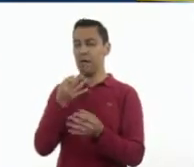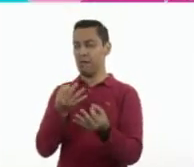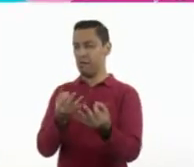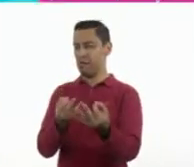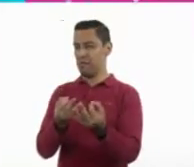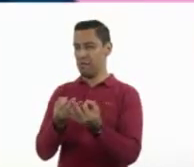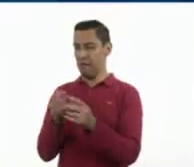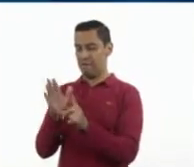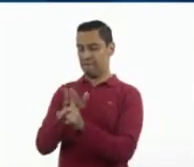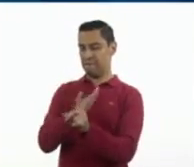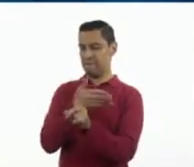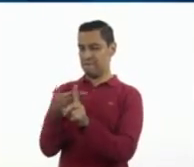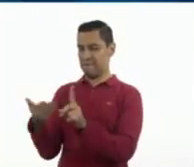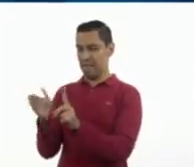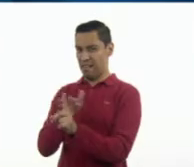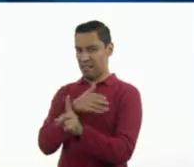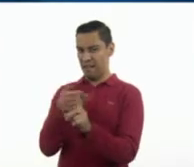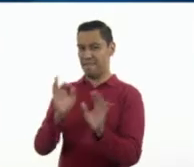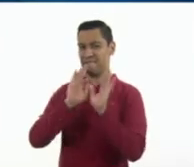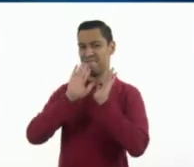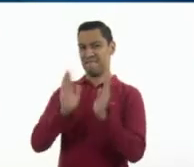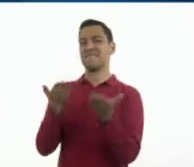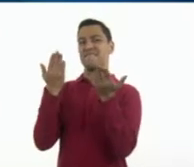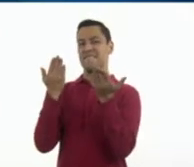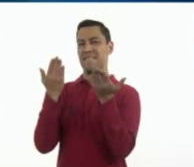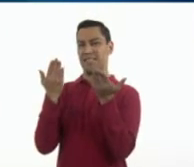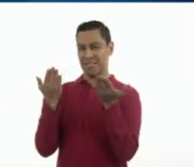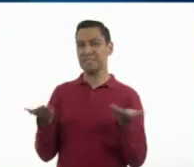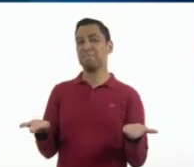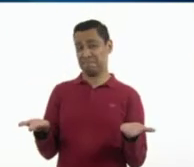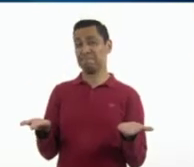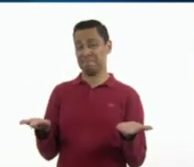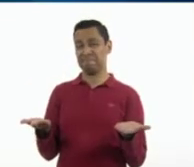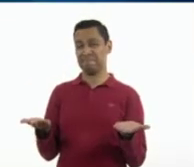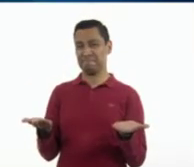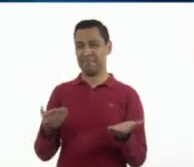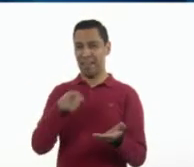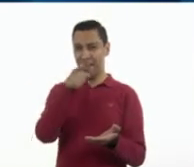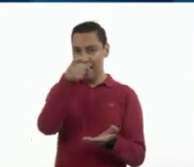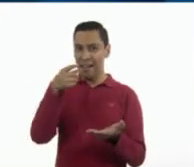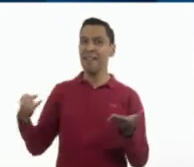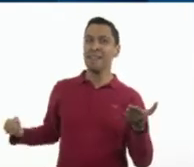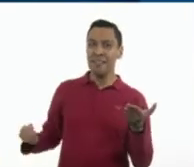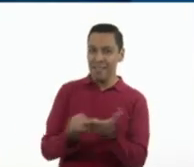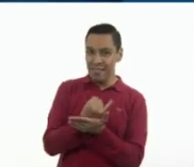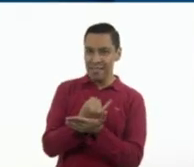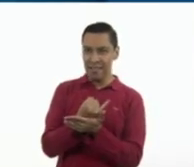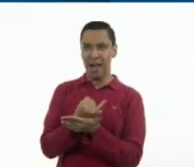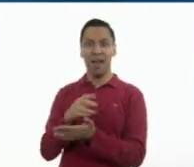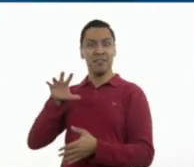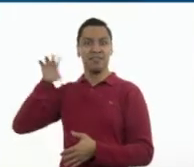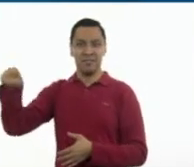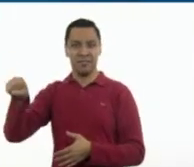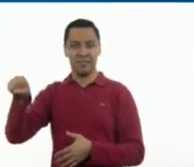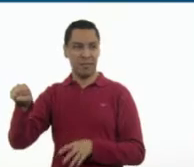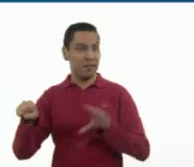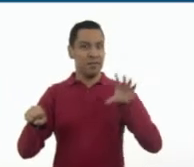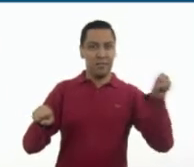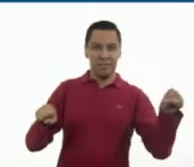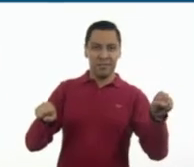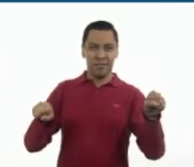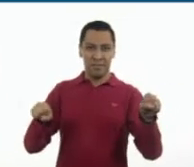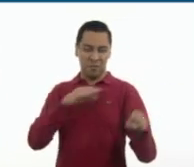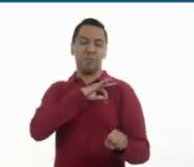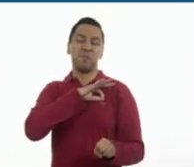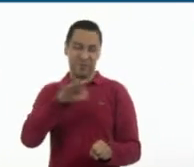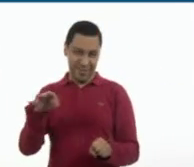espectadores, ¿para qué? Para que consuman o tomen una decisión respecto a elegir el servicio o el producto que se está